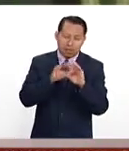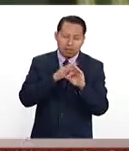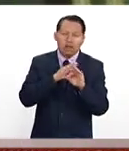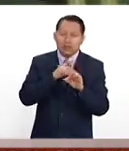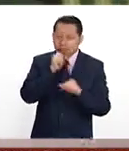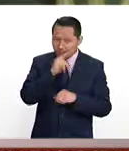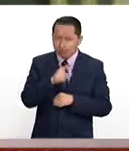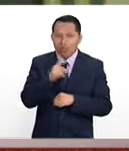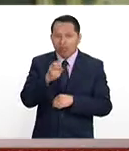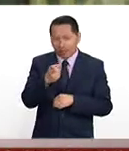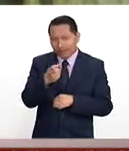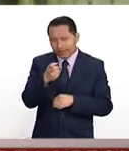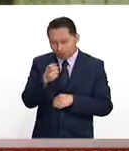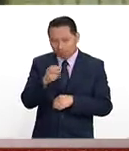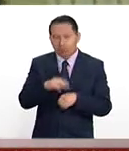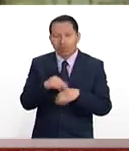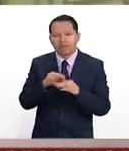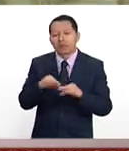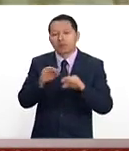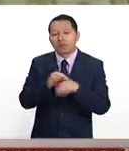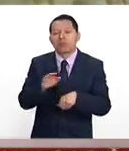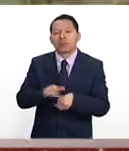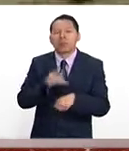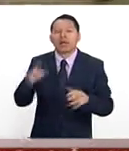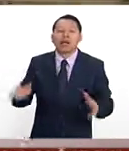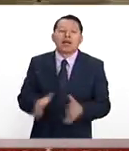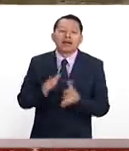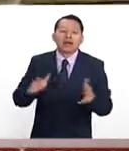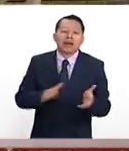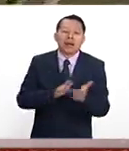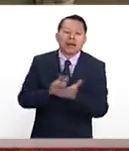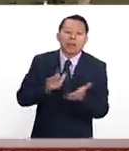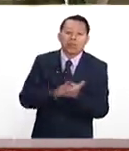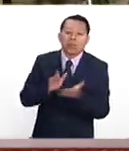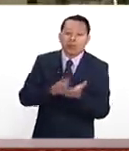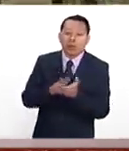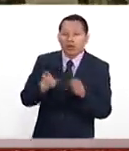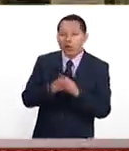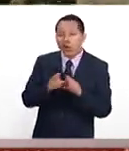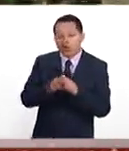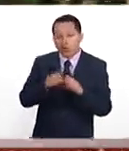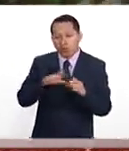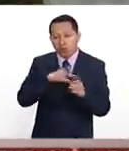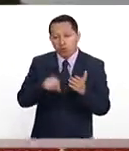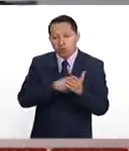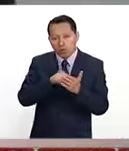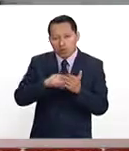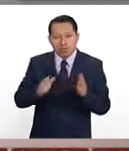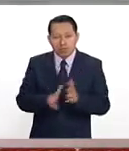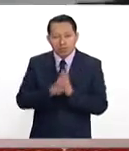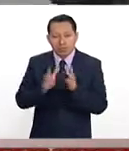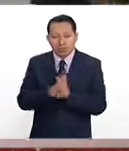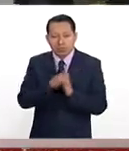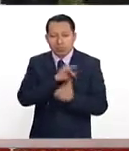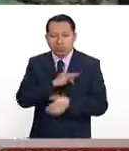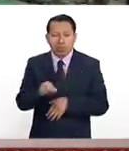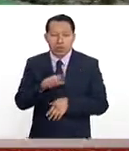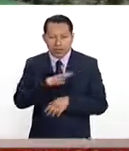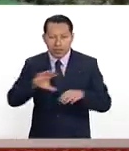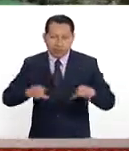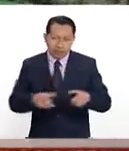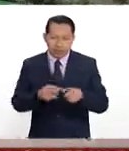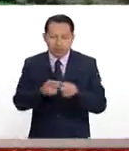Tecnológico Superior, con ello nosotros estamos propiciando esos esquemas de participación que propician en consecuencia el desarrollo